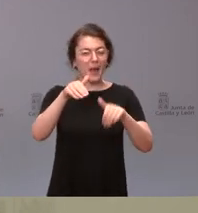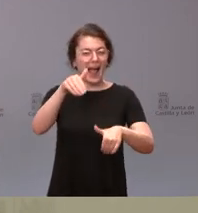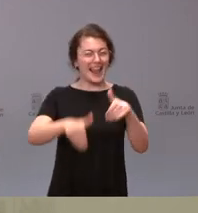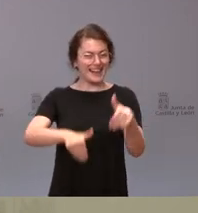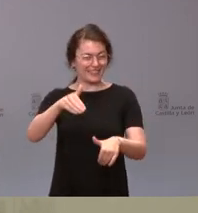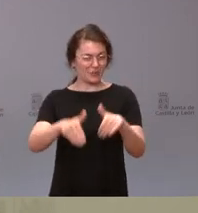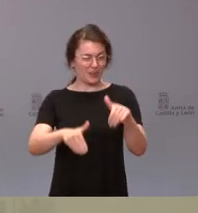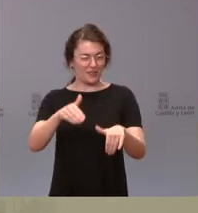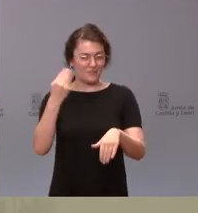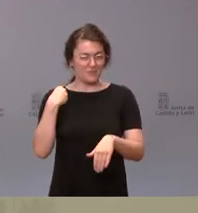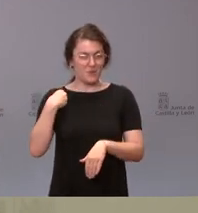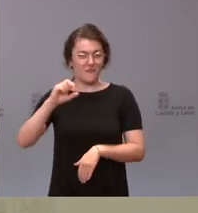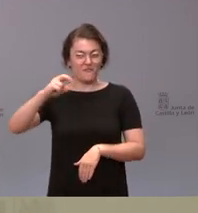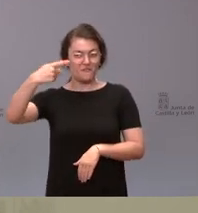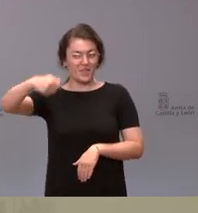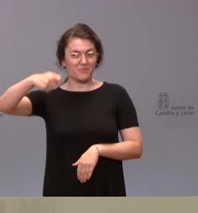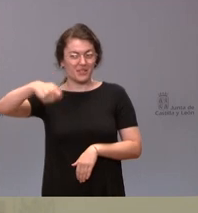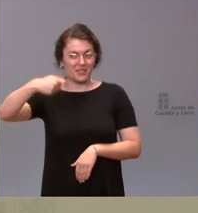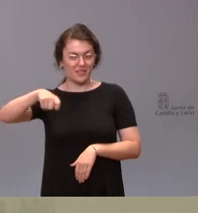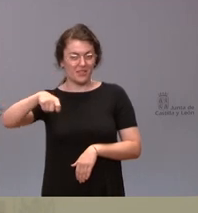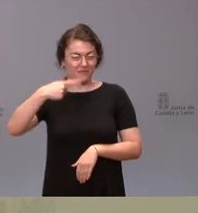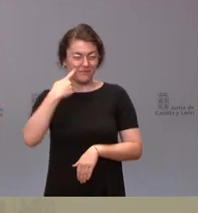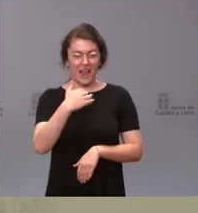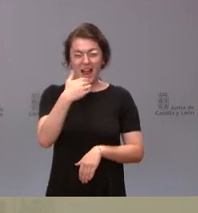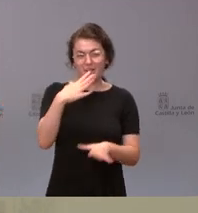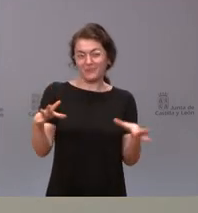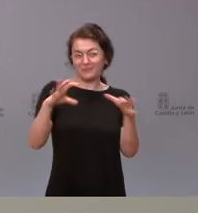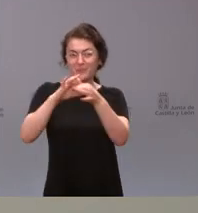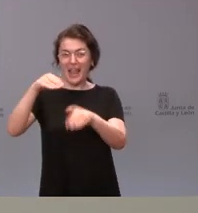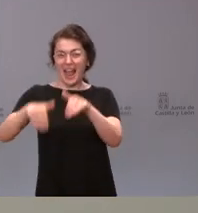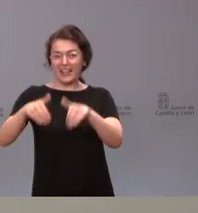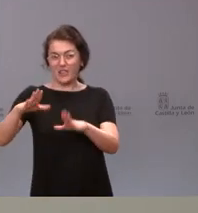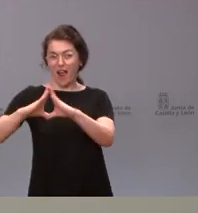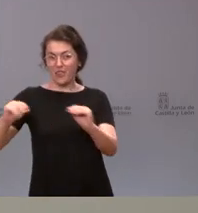por el vicepresidente vinculado con las elecciones en Andalucía? Yo creo que no.